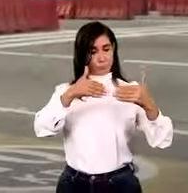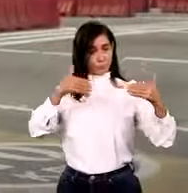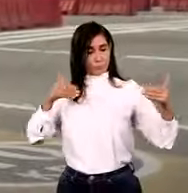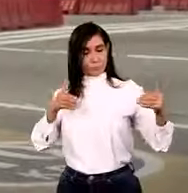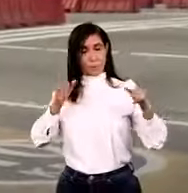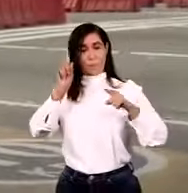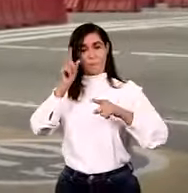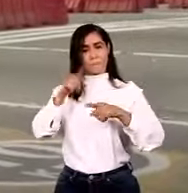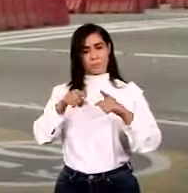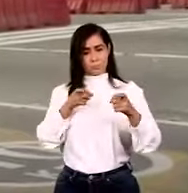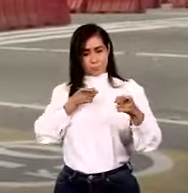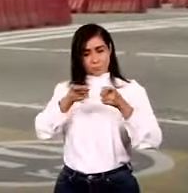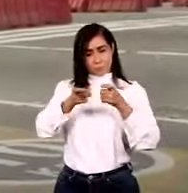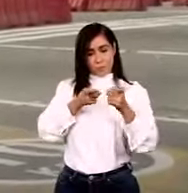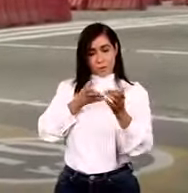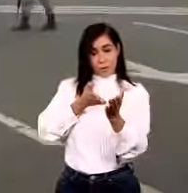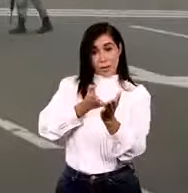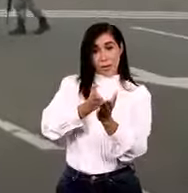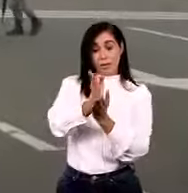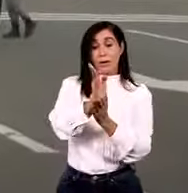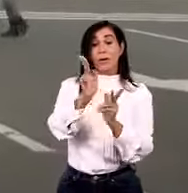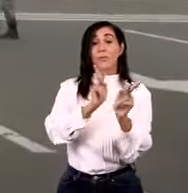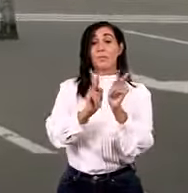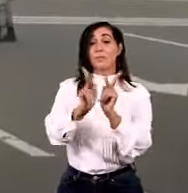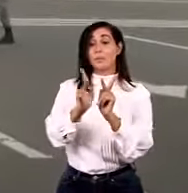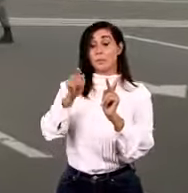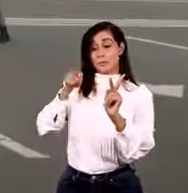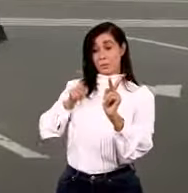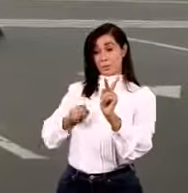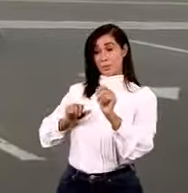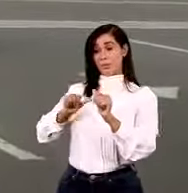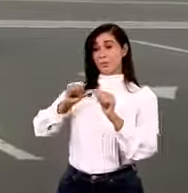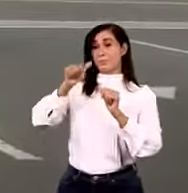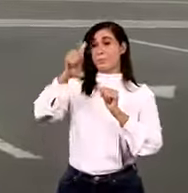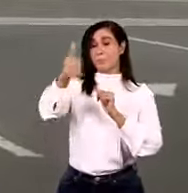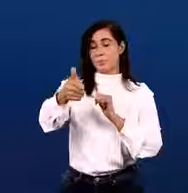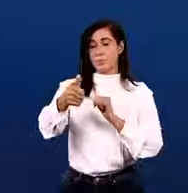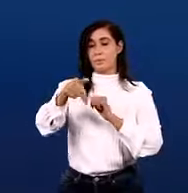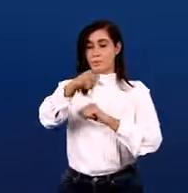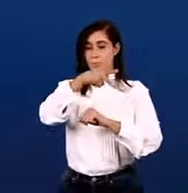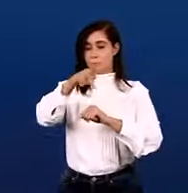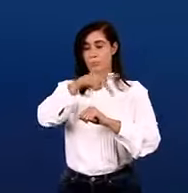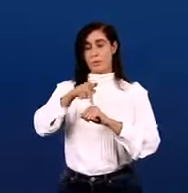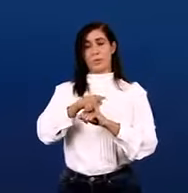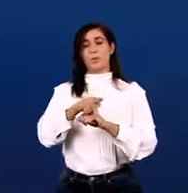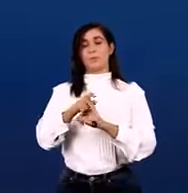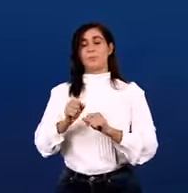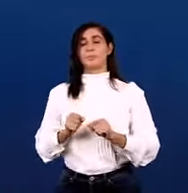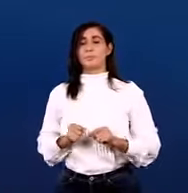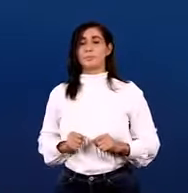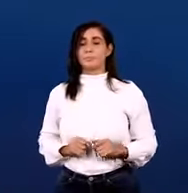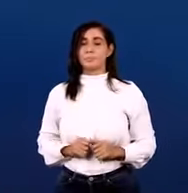para controlar el paso de personas desde y hacia el interior del país sin una razón válida para el